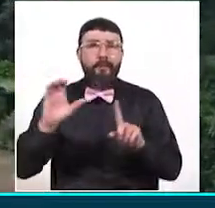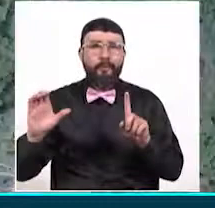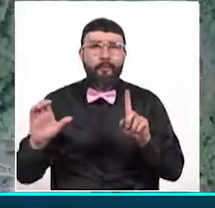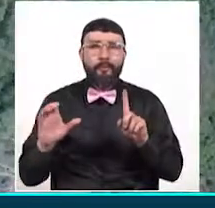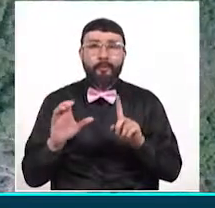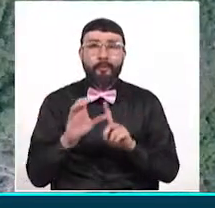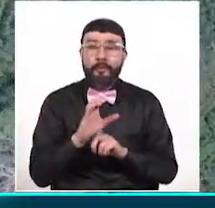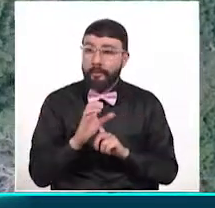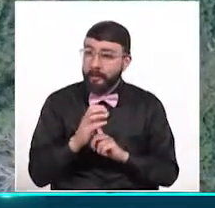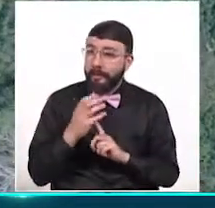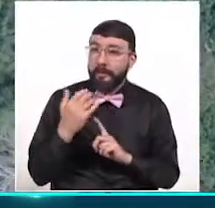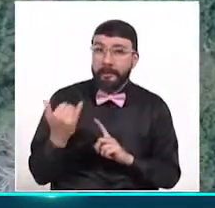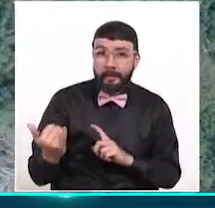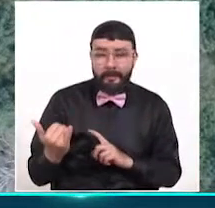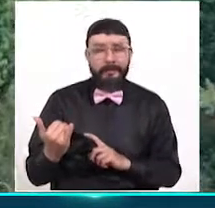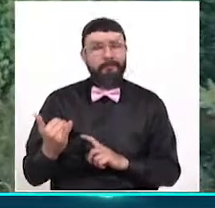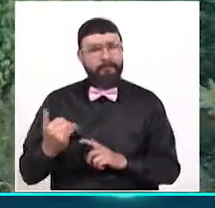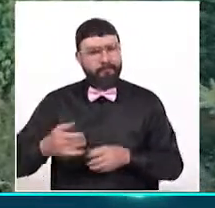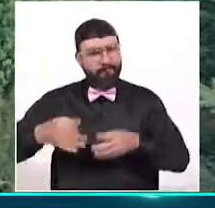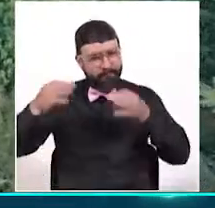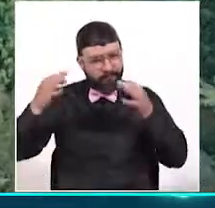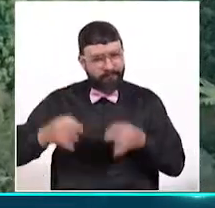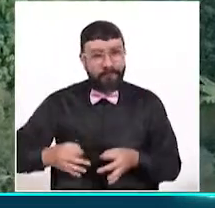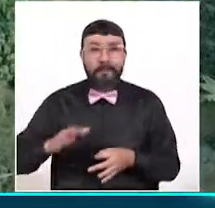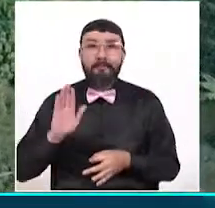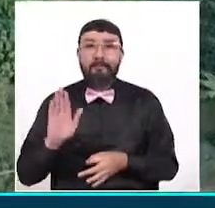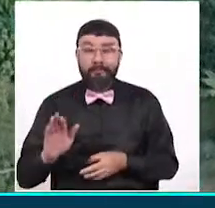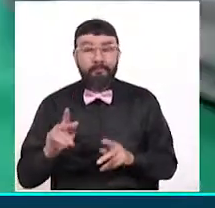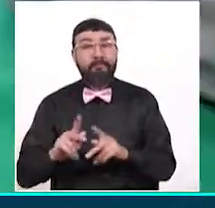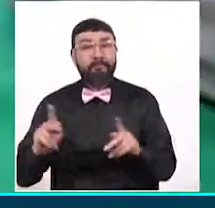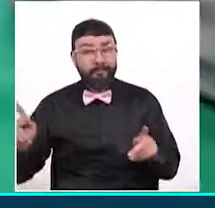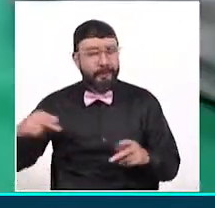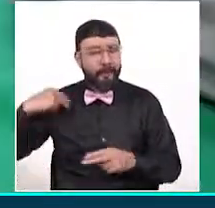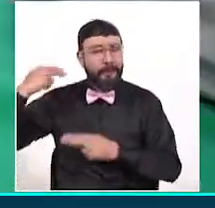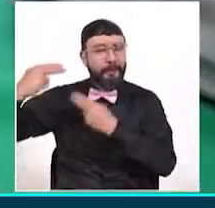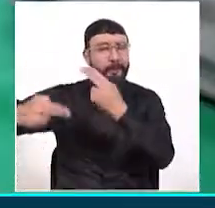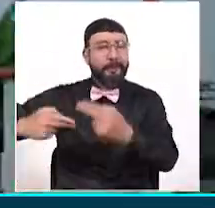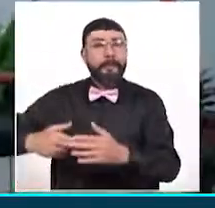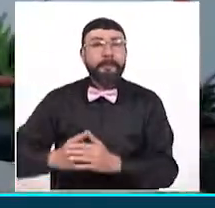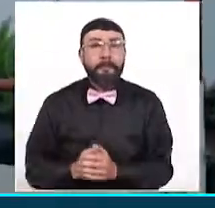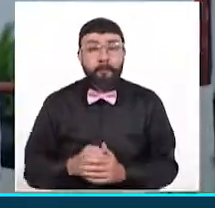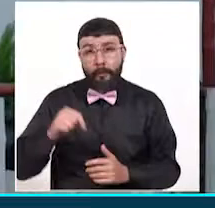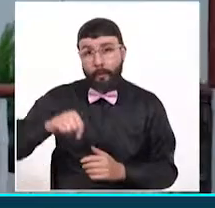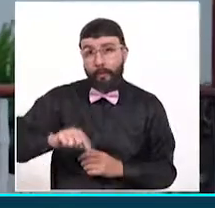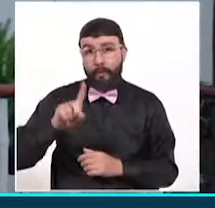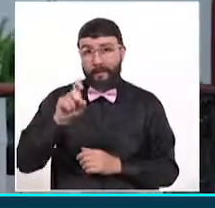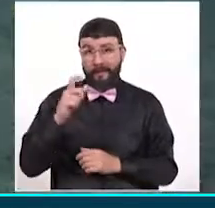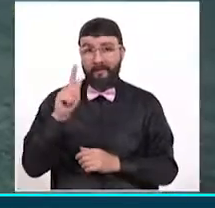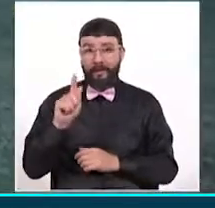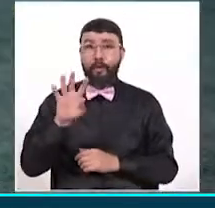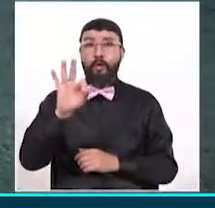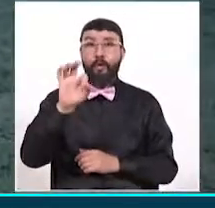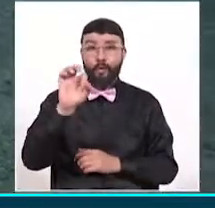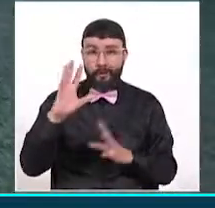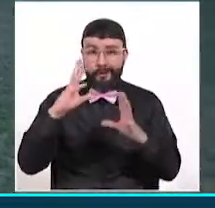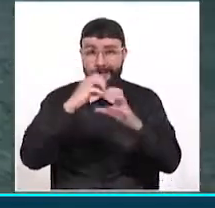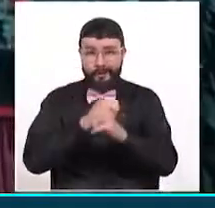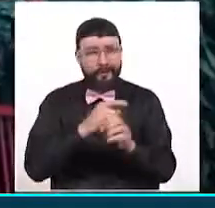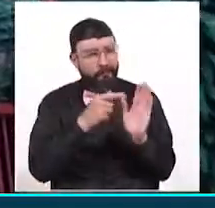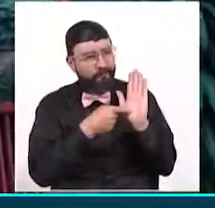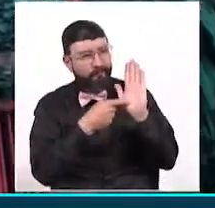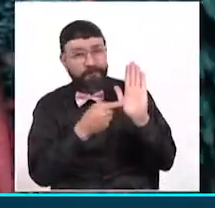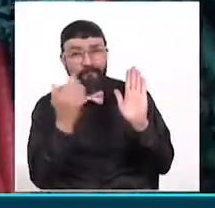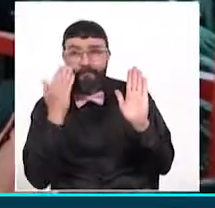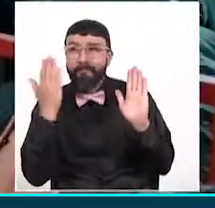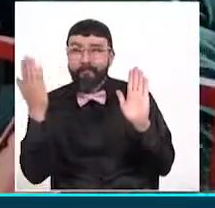patrimonio de la humanidad. Hoy, 6 de febrero, las 8 de la noche, será el estreno de